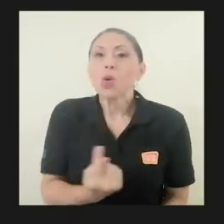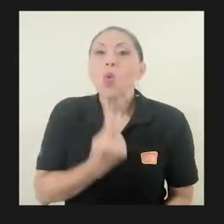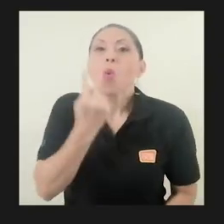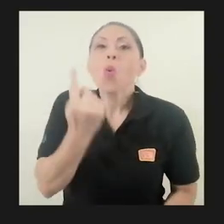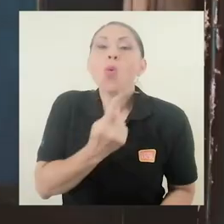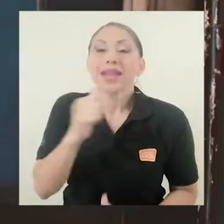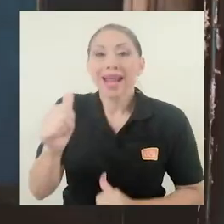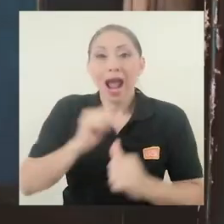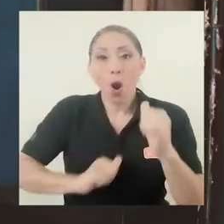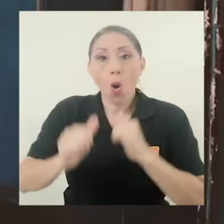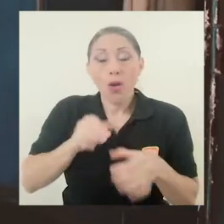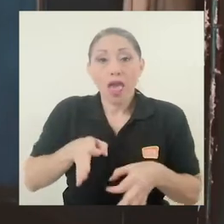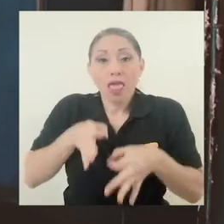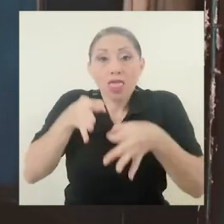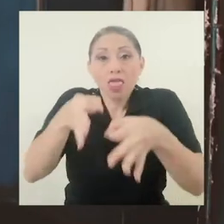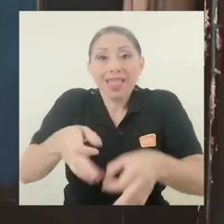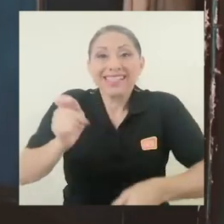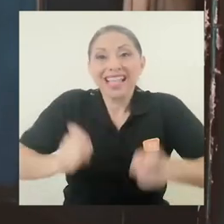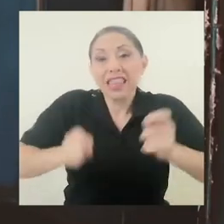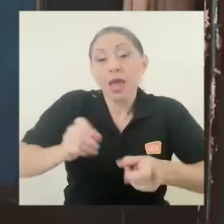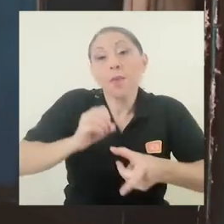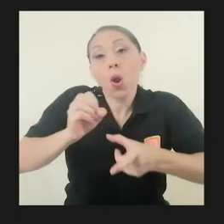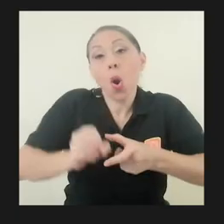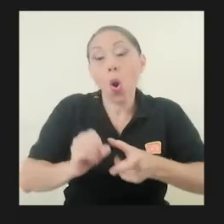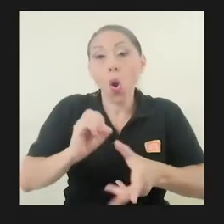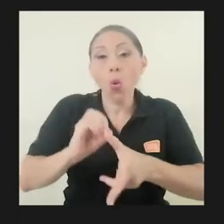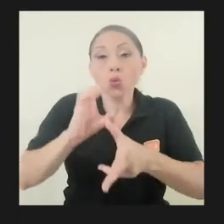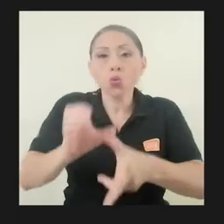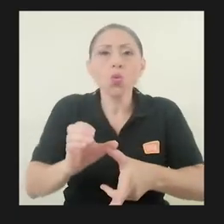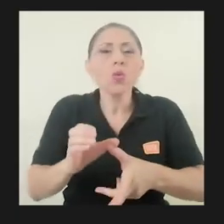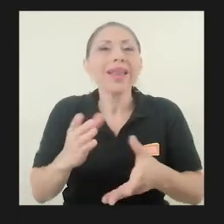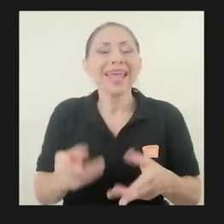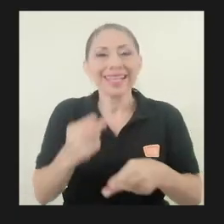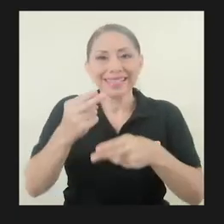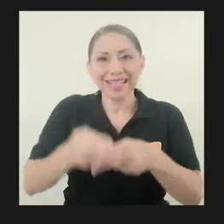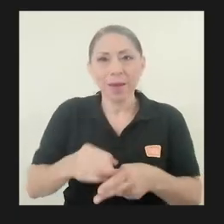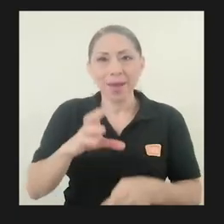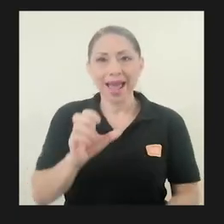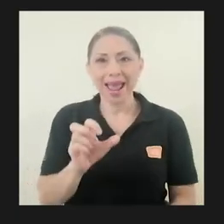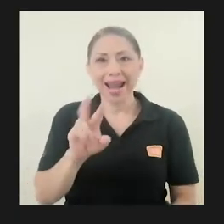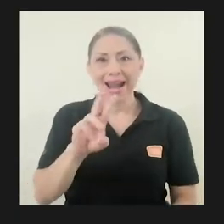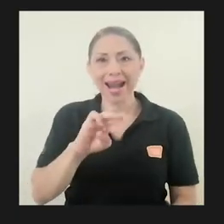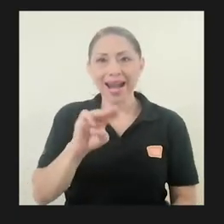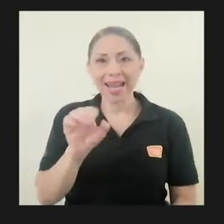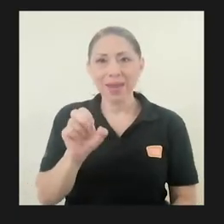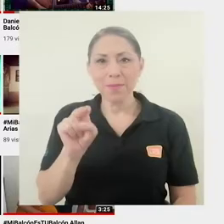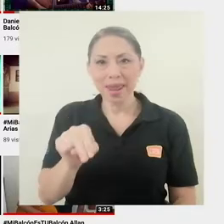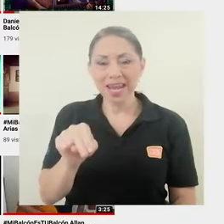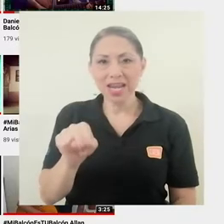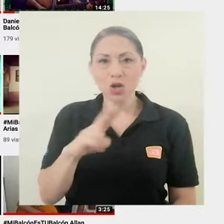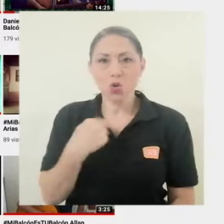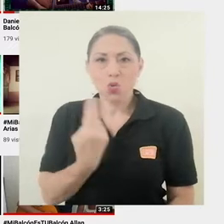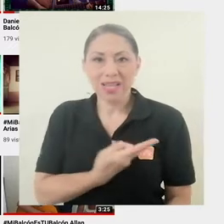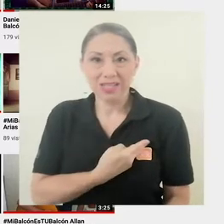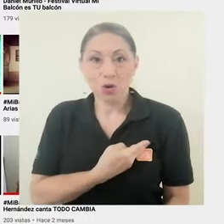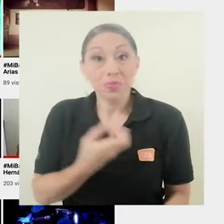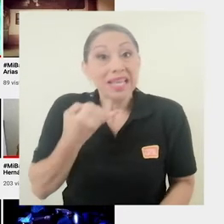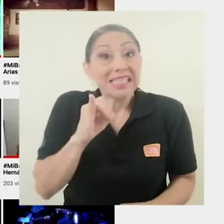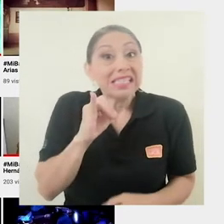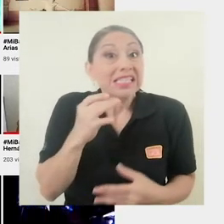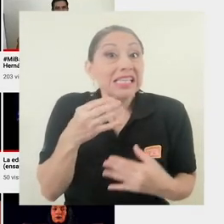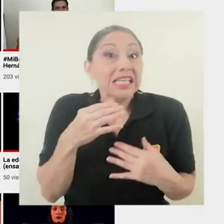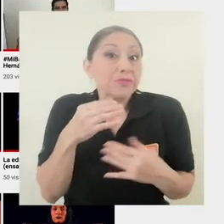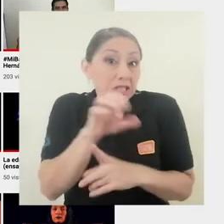que la única obra que se trasladó para septiembre u octubre de este año es El Crimen Nuestro y si el panorama